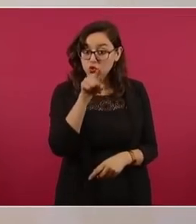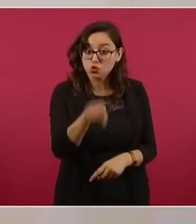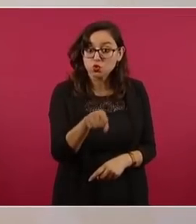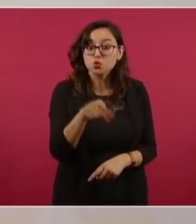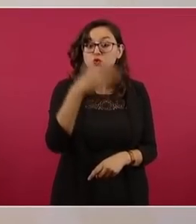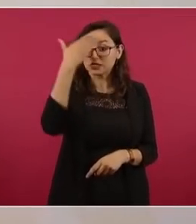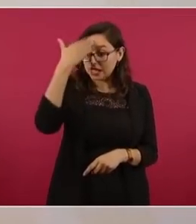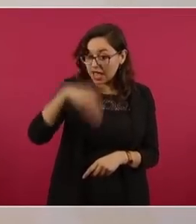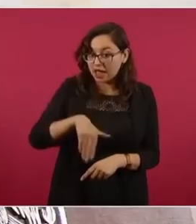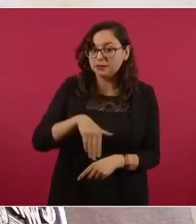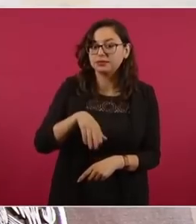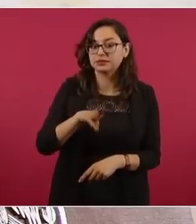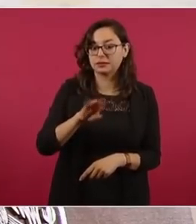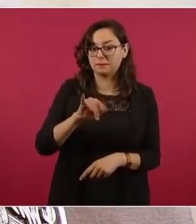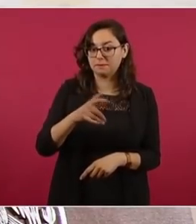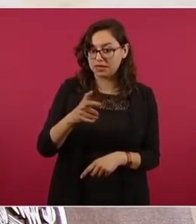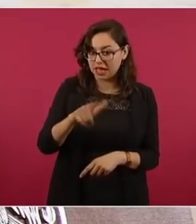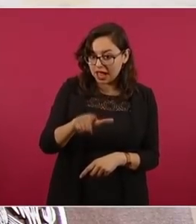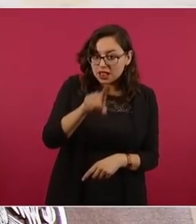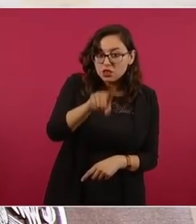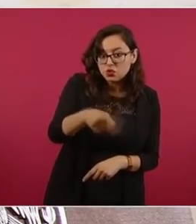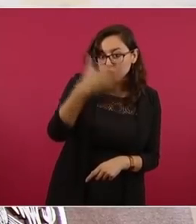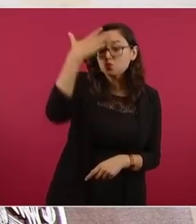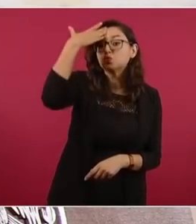en el extranjero